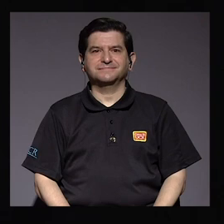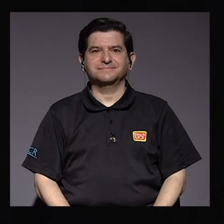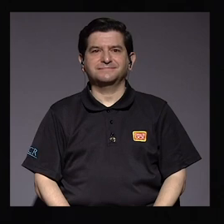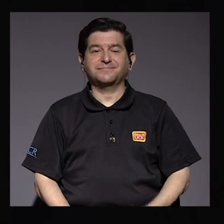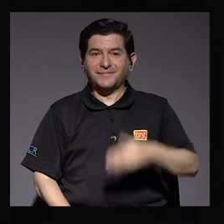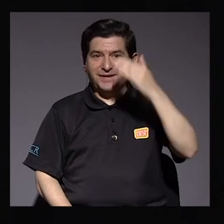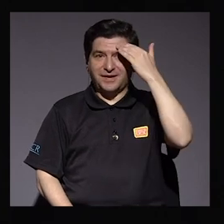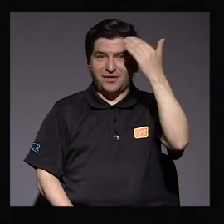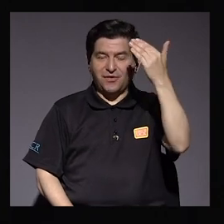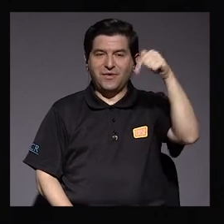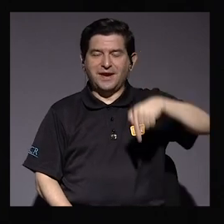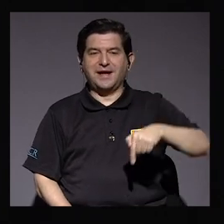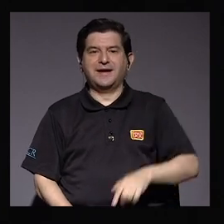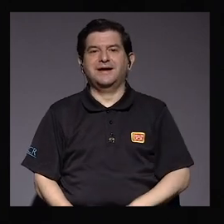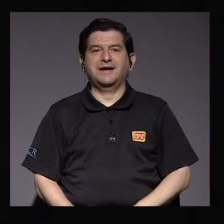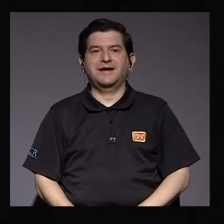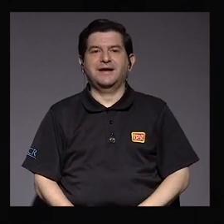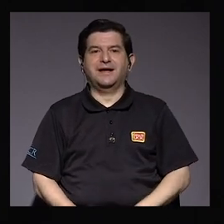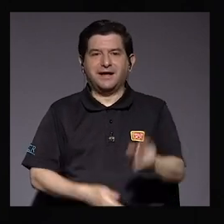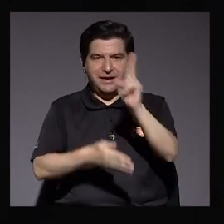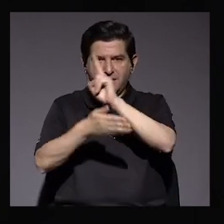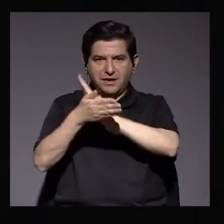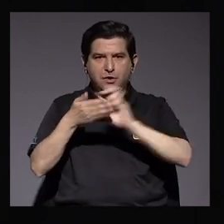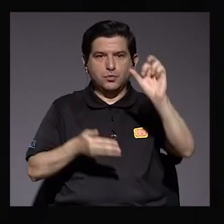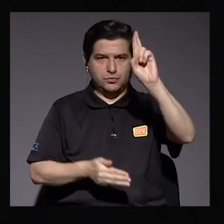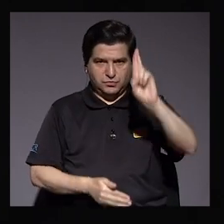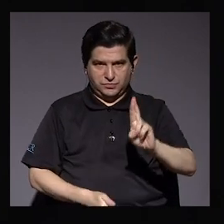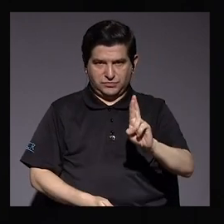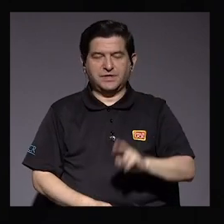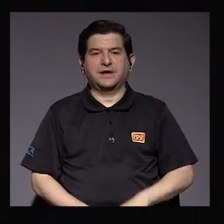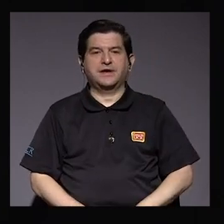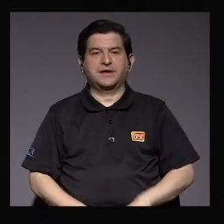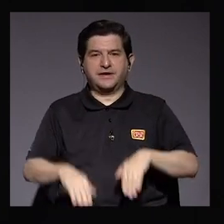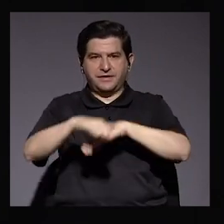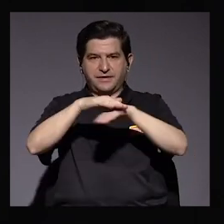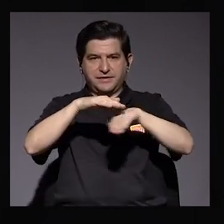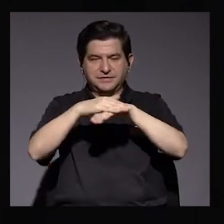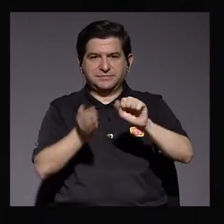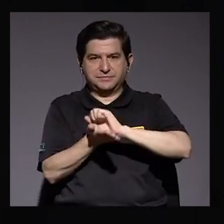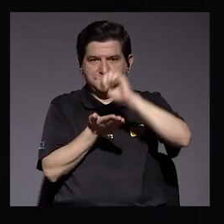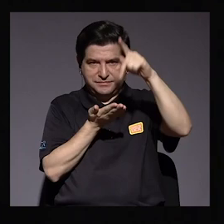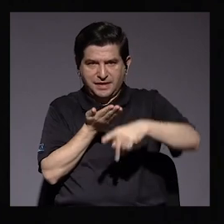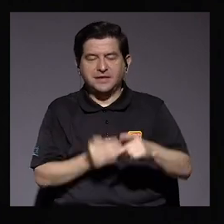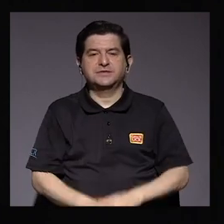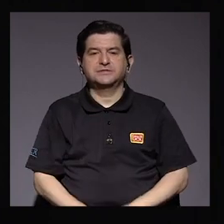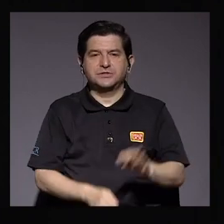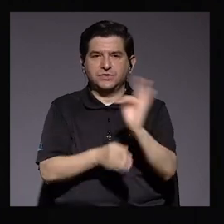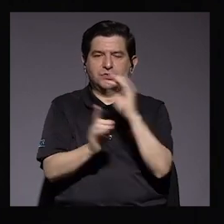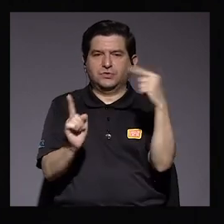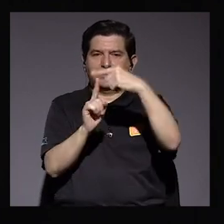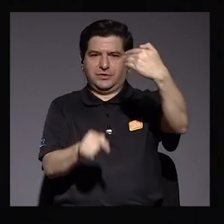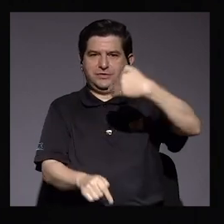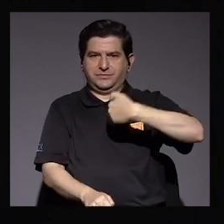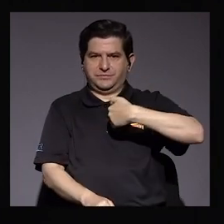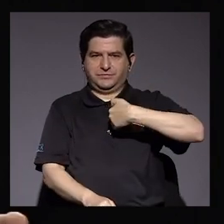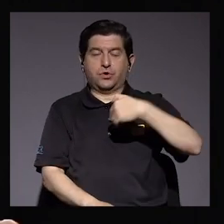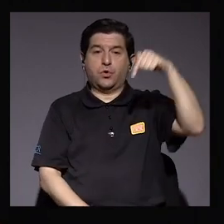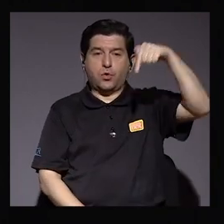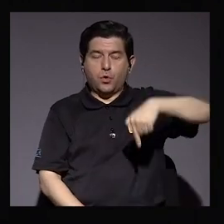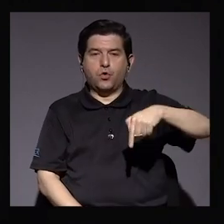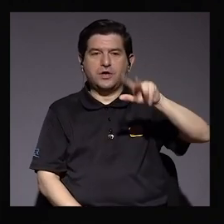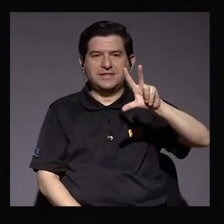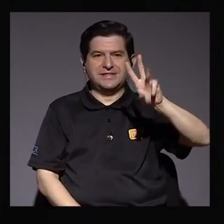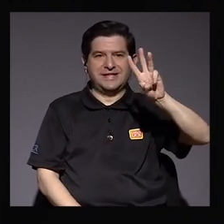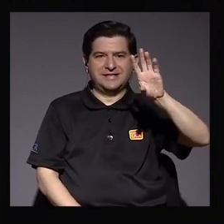Hola, estamos desde el campus Rodrigo Facio, acá en la Universidad de Costa Rica, haciendo televisión con sentido. Y hoy en